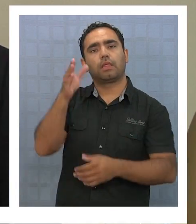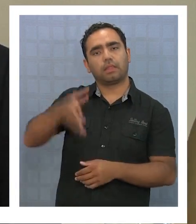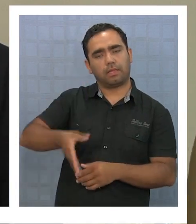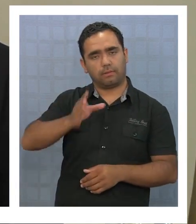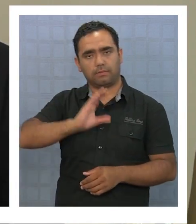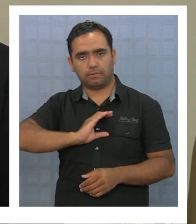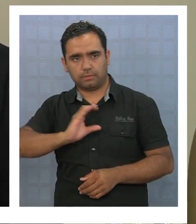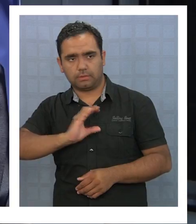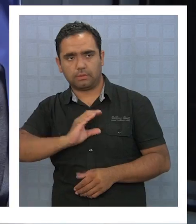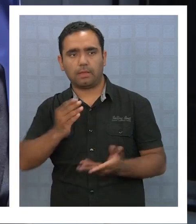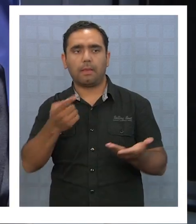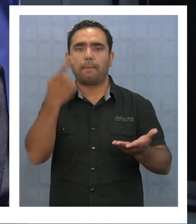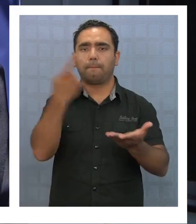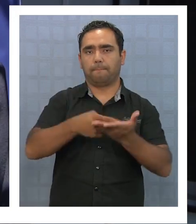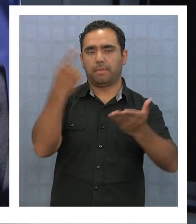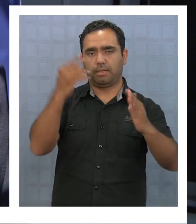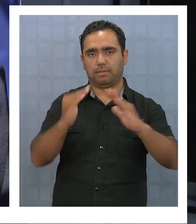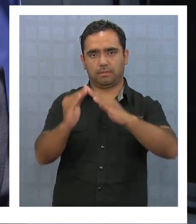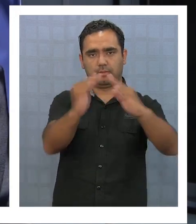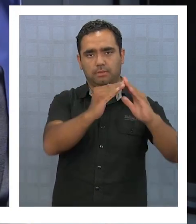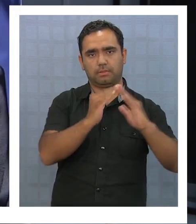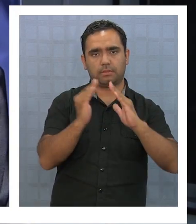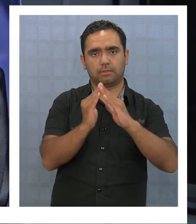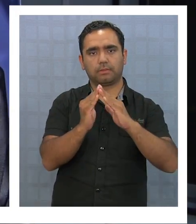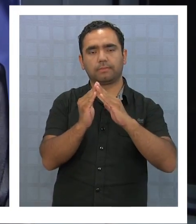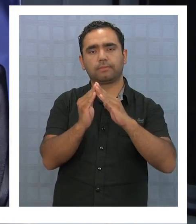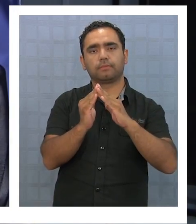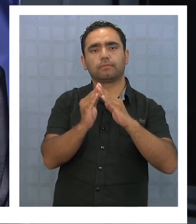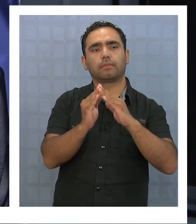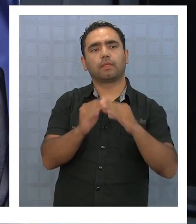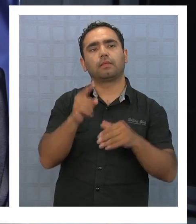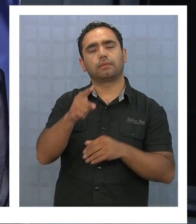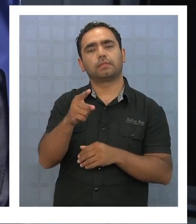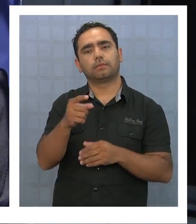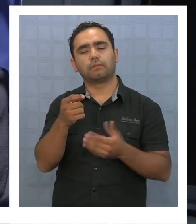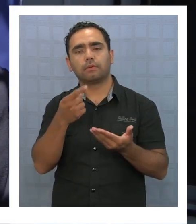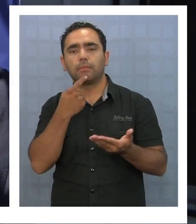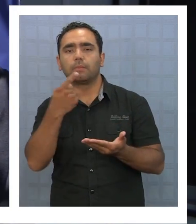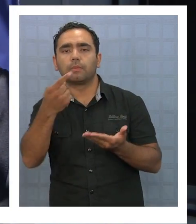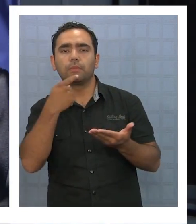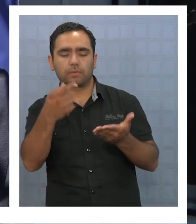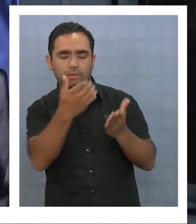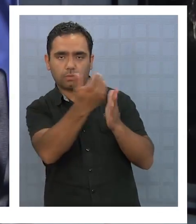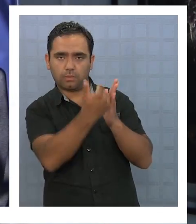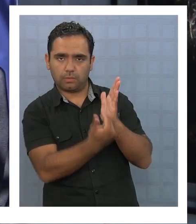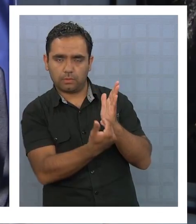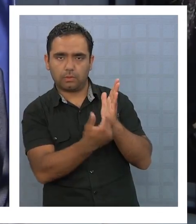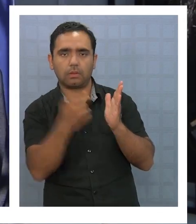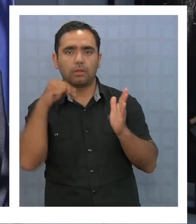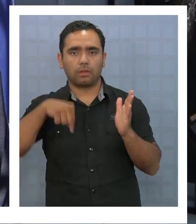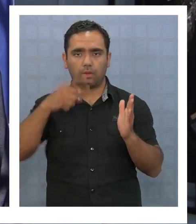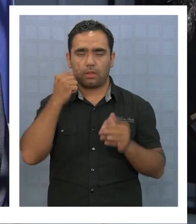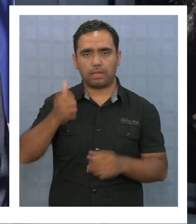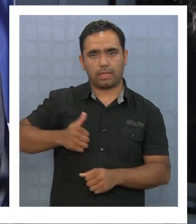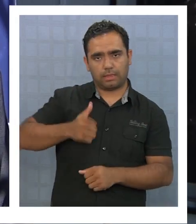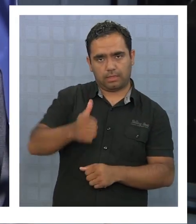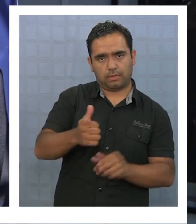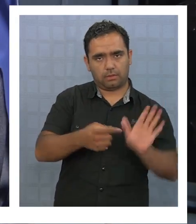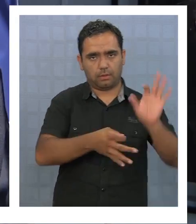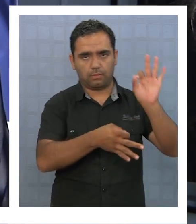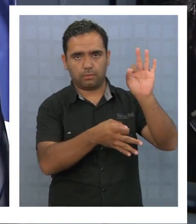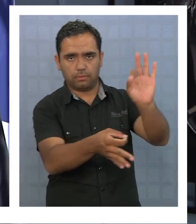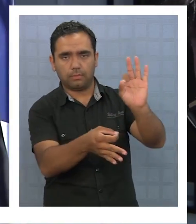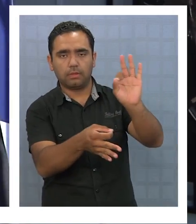censar mil viviendas, las cuales se va a aplicar el cuestionario que hoy la directora regional del INE le ha